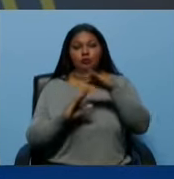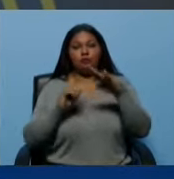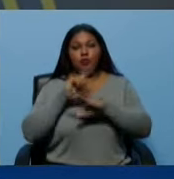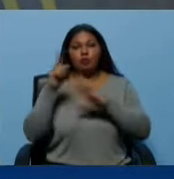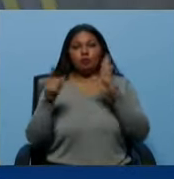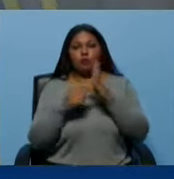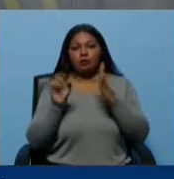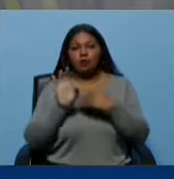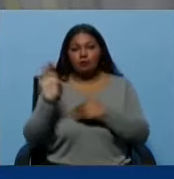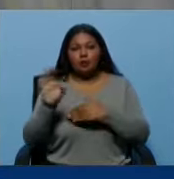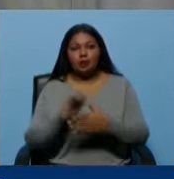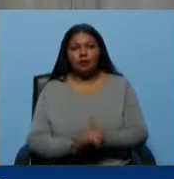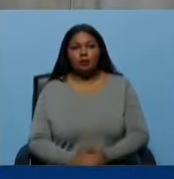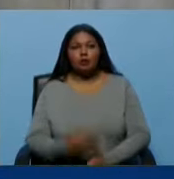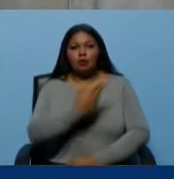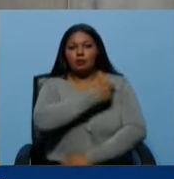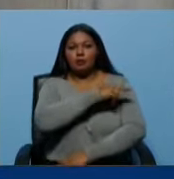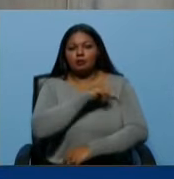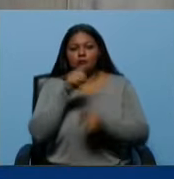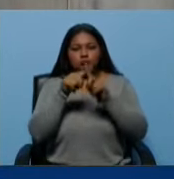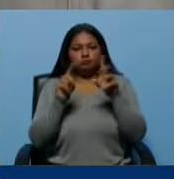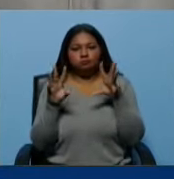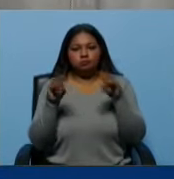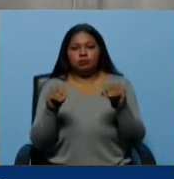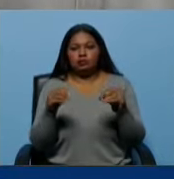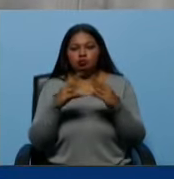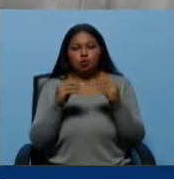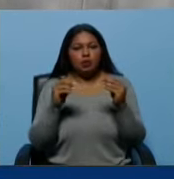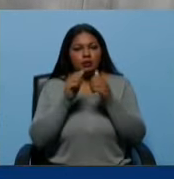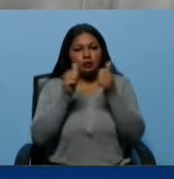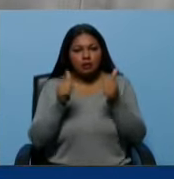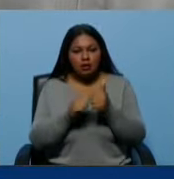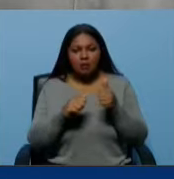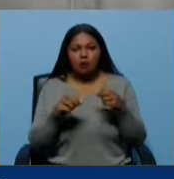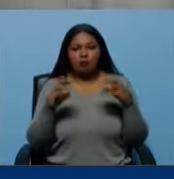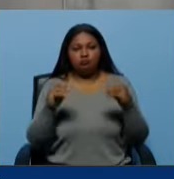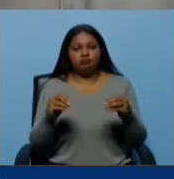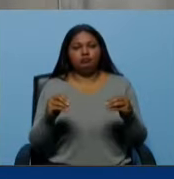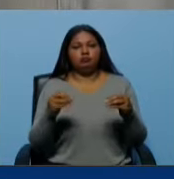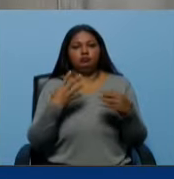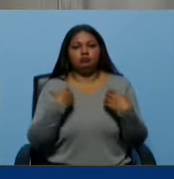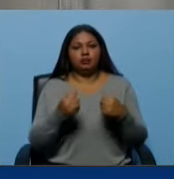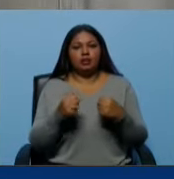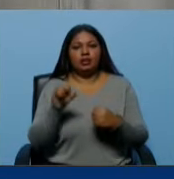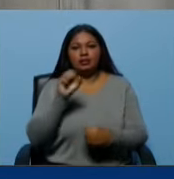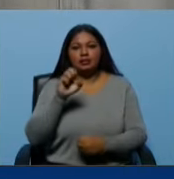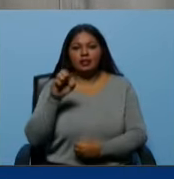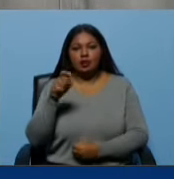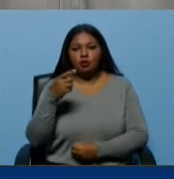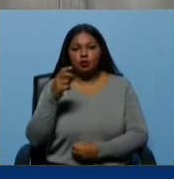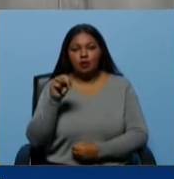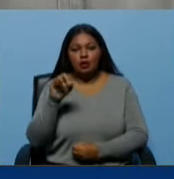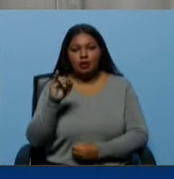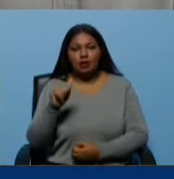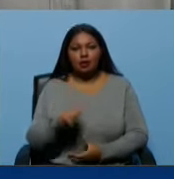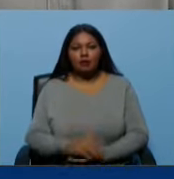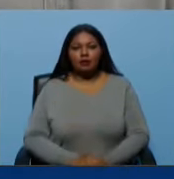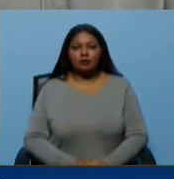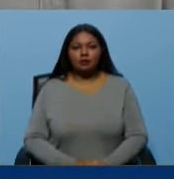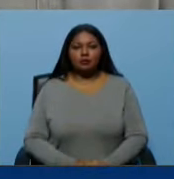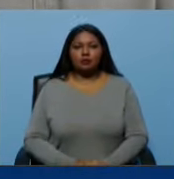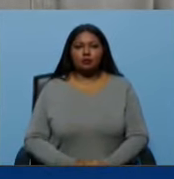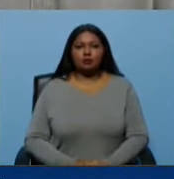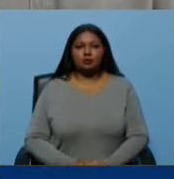completo el país. Sus hospitales, su electricidad, todo el sistema de funcionamiento. El malware que le